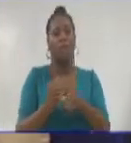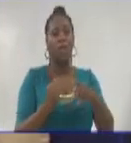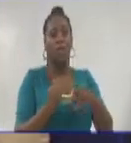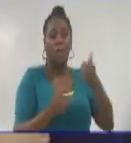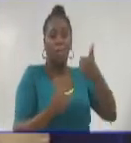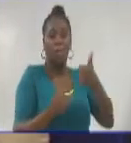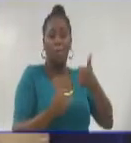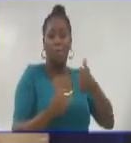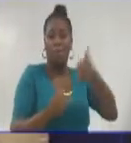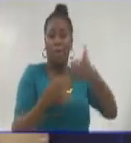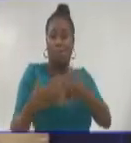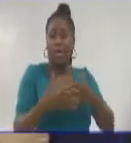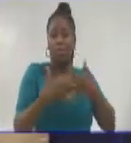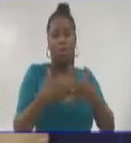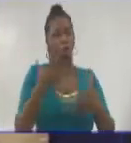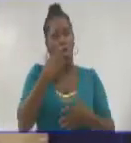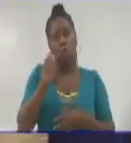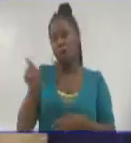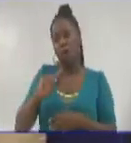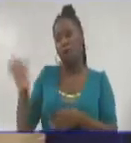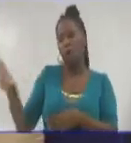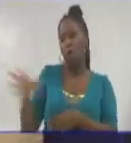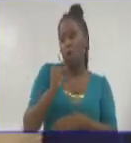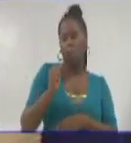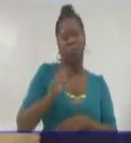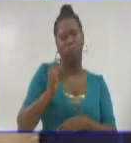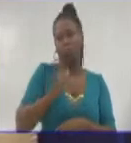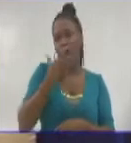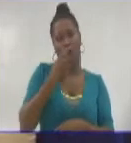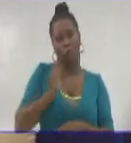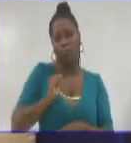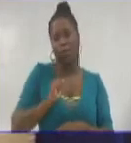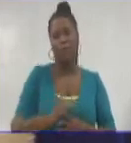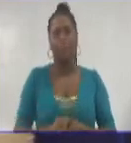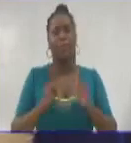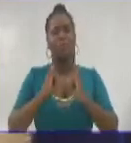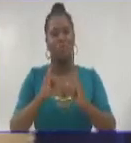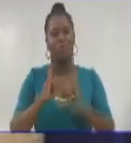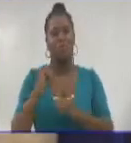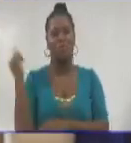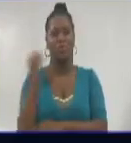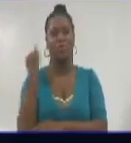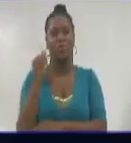Son algunas de las informaciones de carácter nacional aquí en el Noticiero a Tiempo.